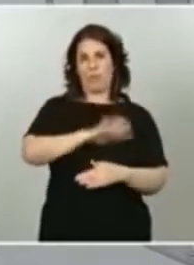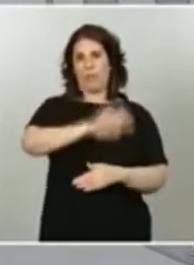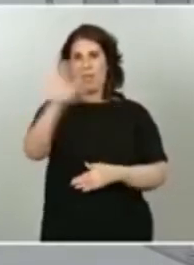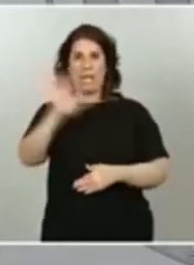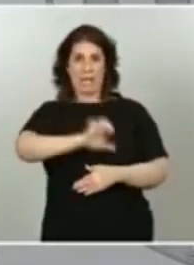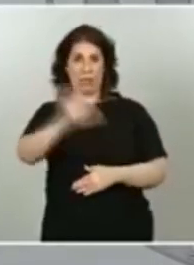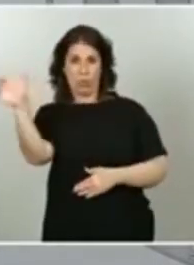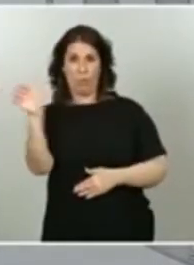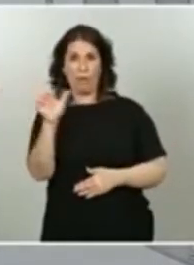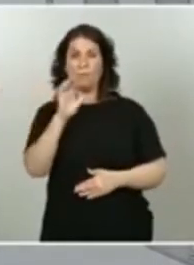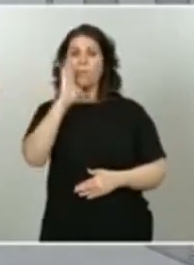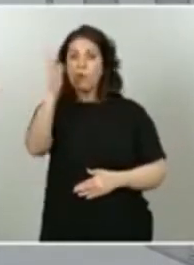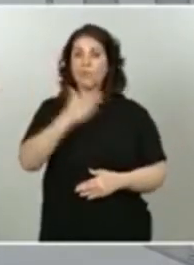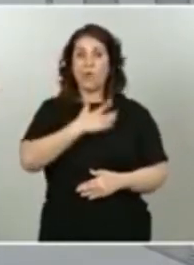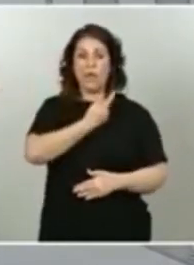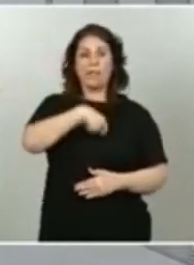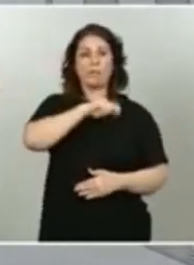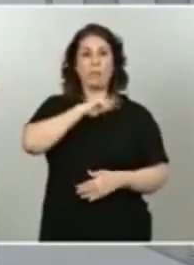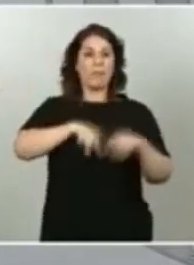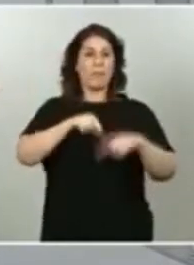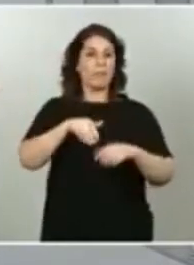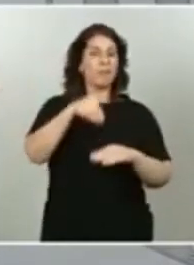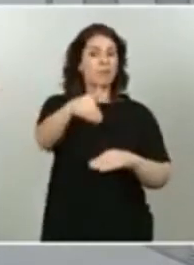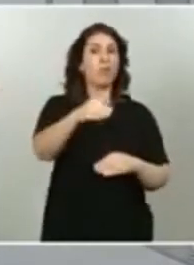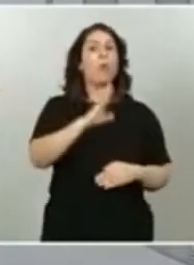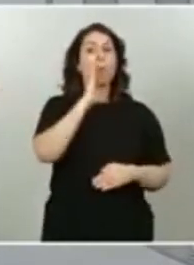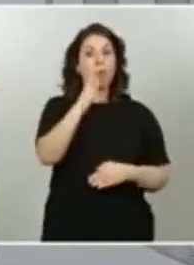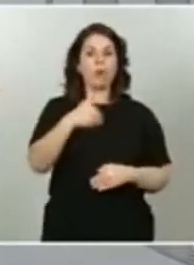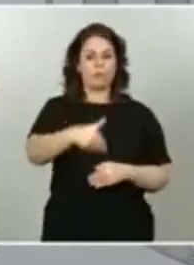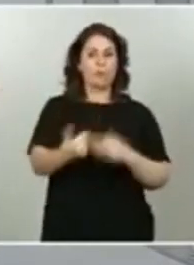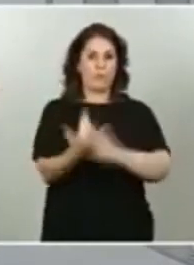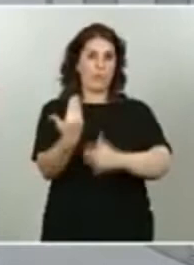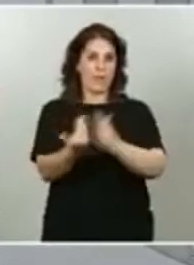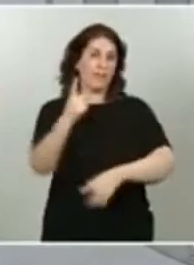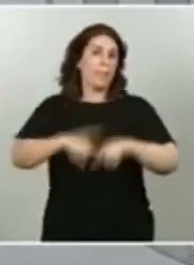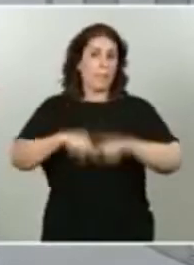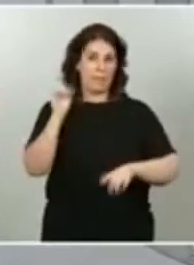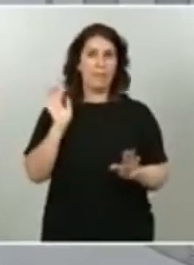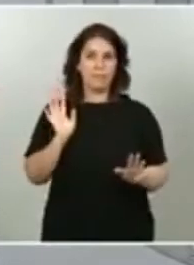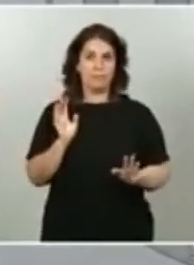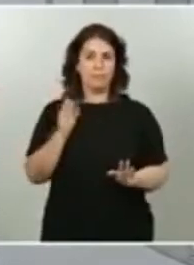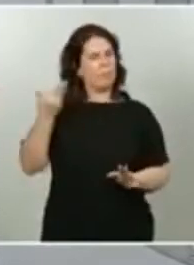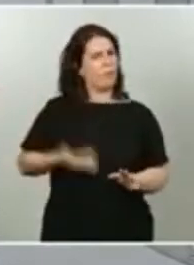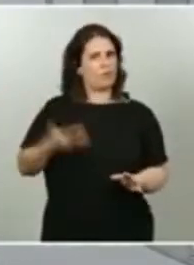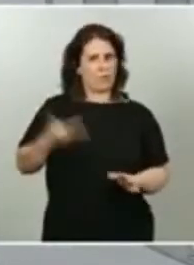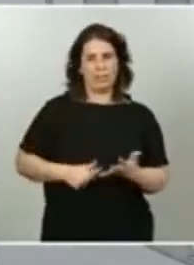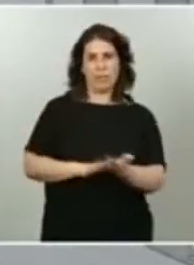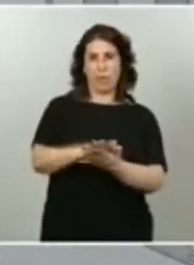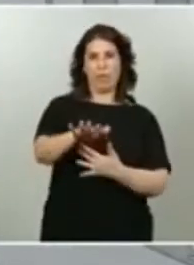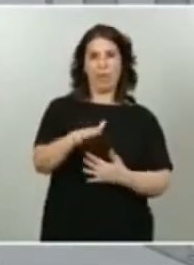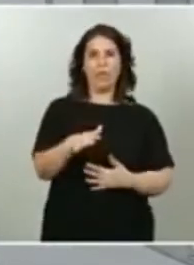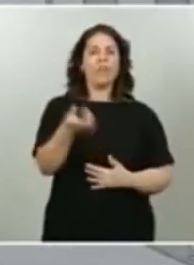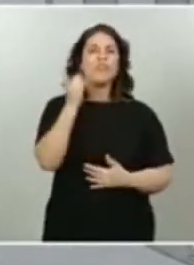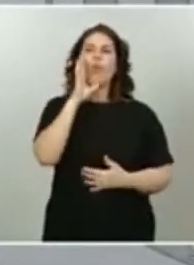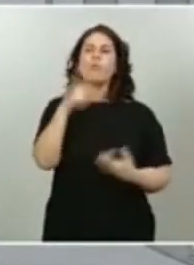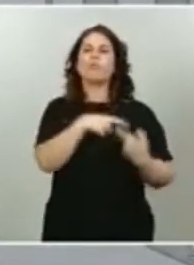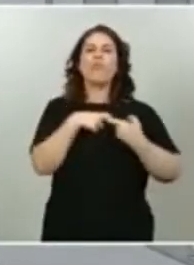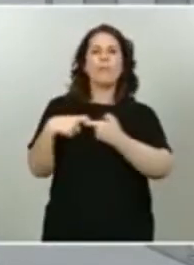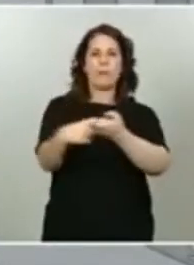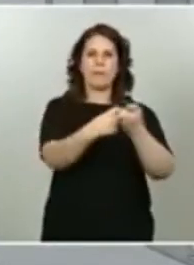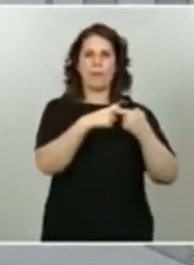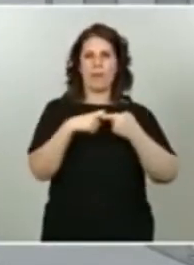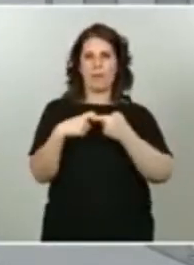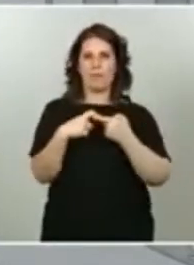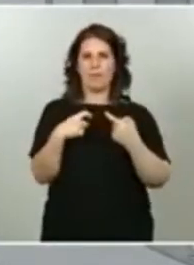se juega a su futuro justamente en los próximos días. No se trata solo de una cuestión de solidaridad, la que reclama este